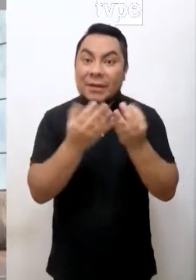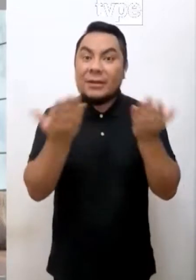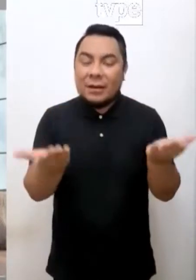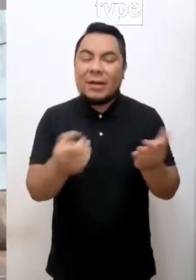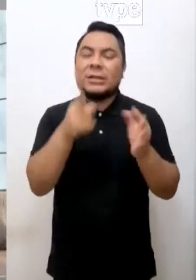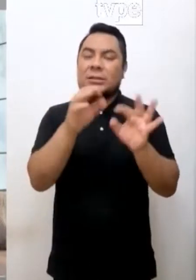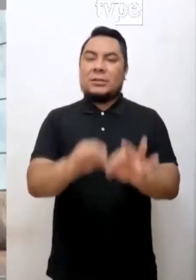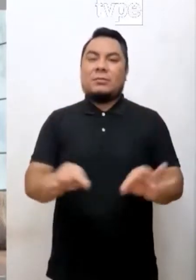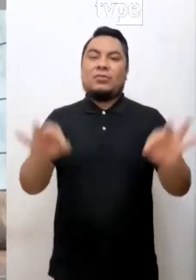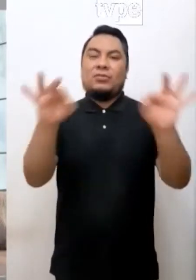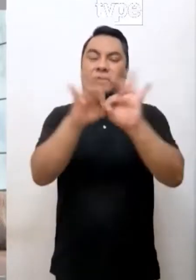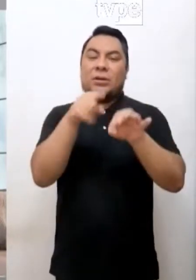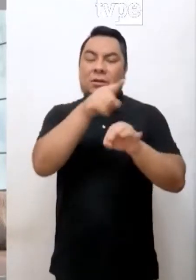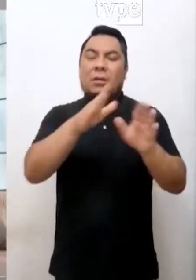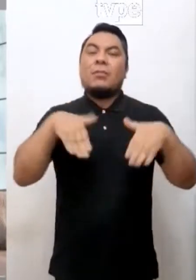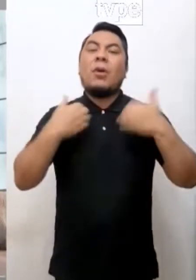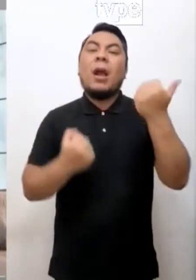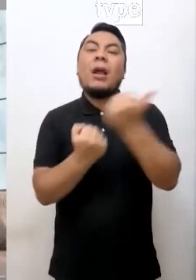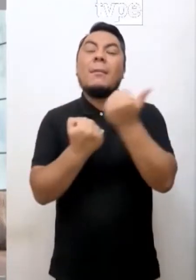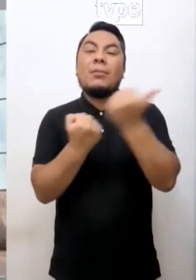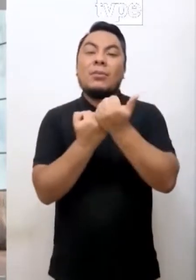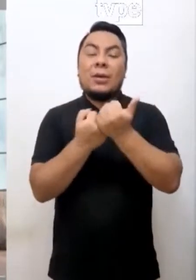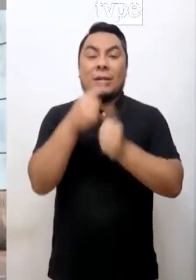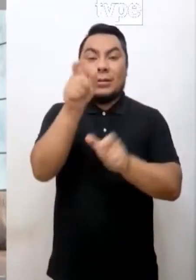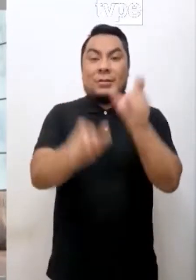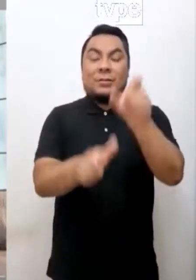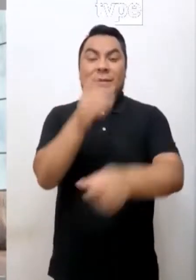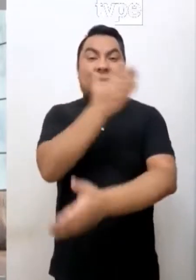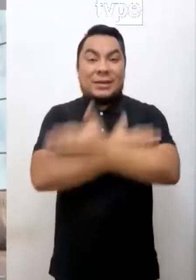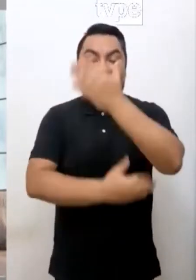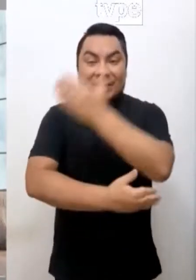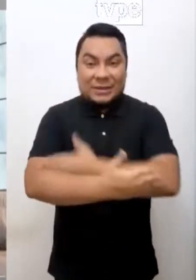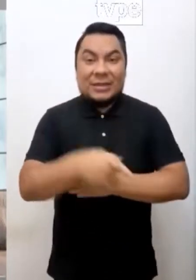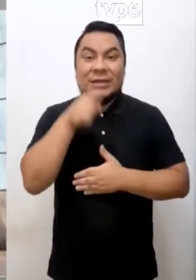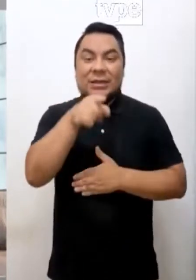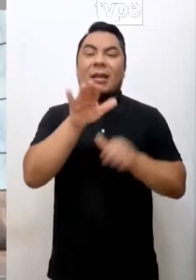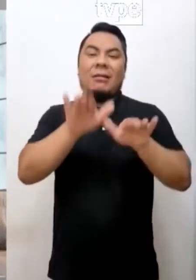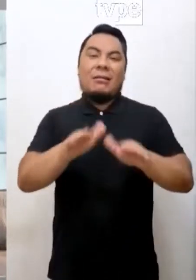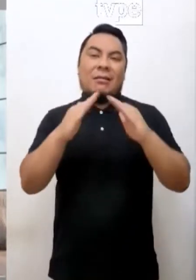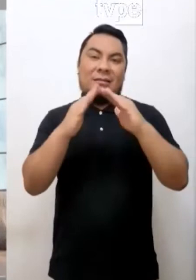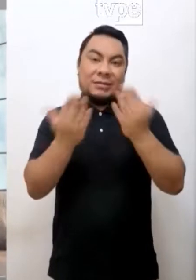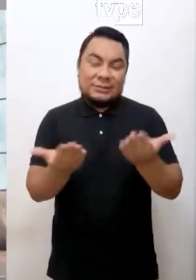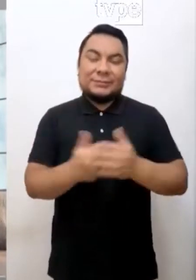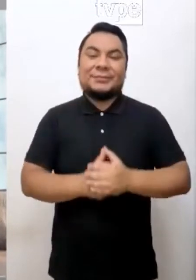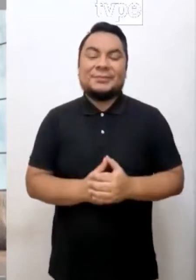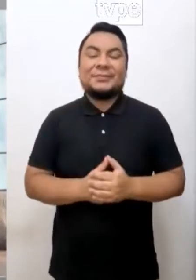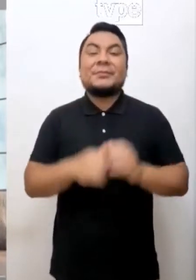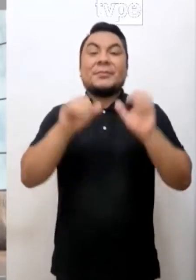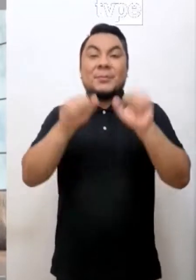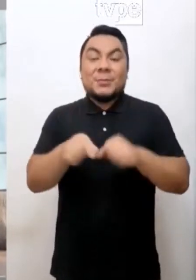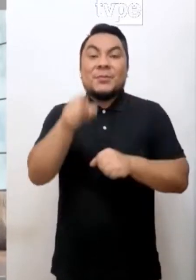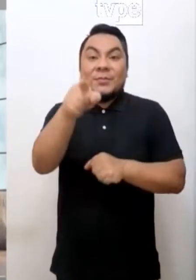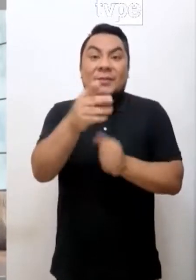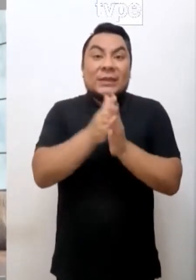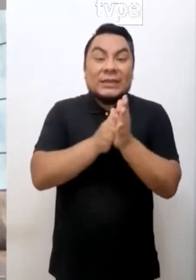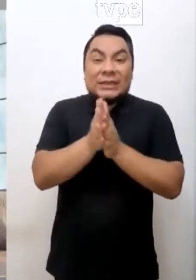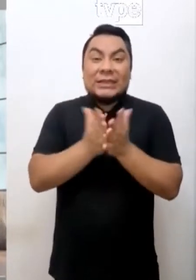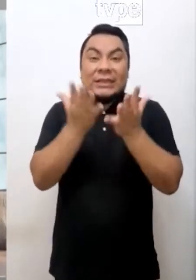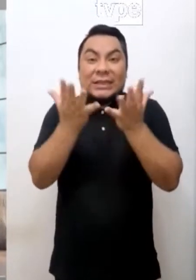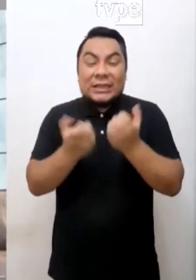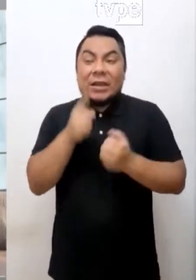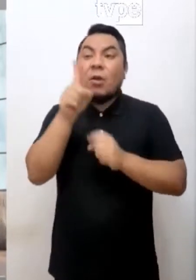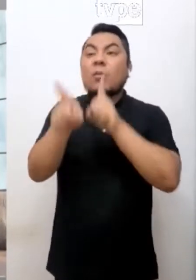familia, que es muy importante que puedan apoyar a las personas con discapacidad que están en casa. Y bueno, si ustedes